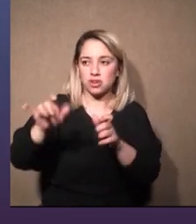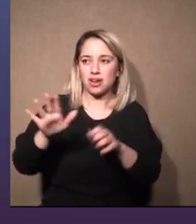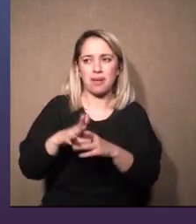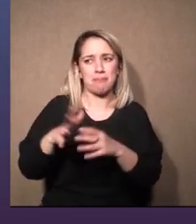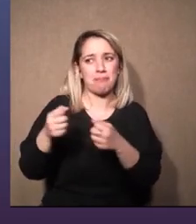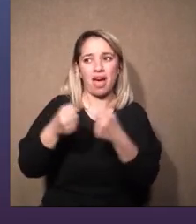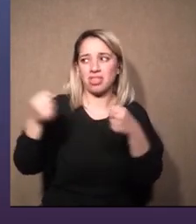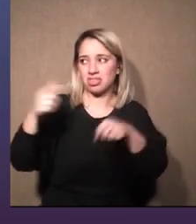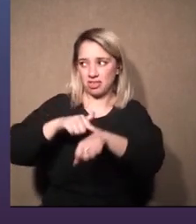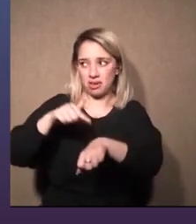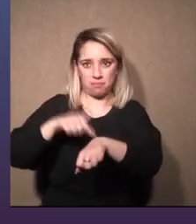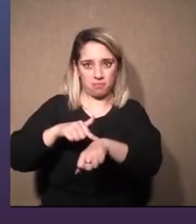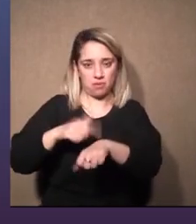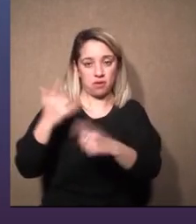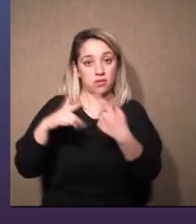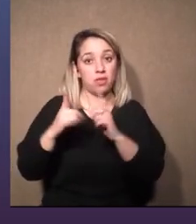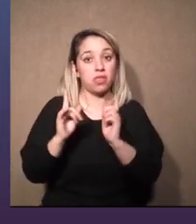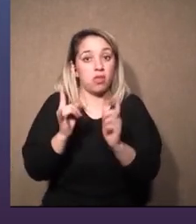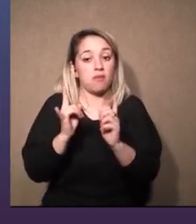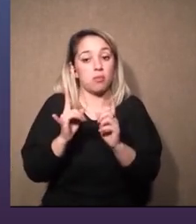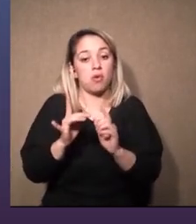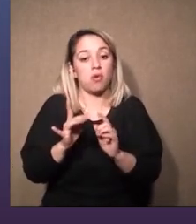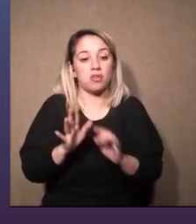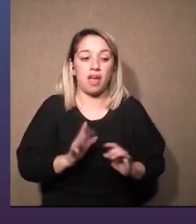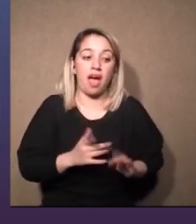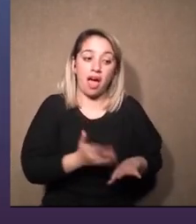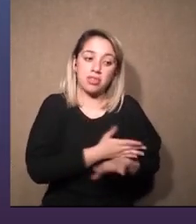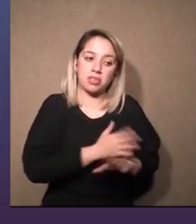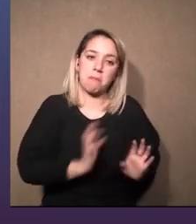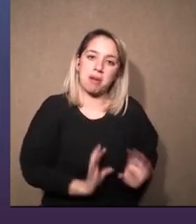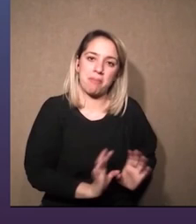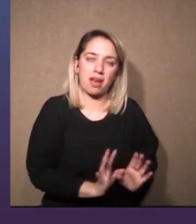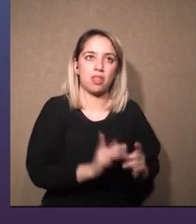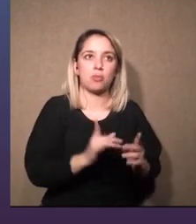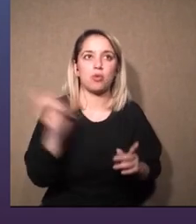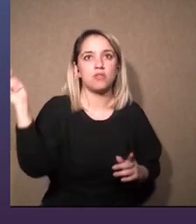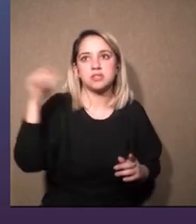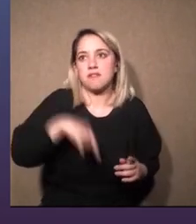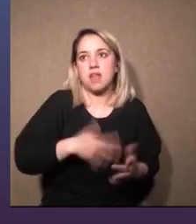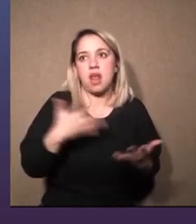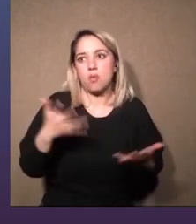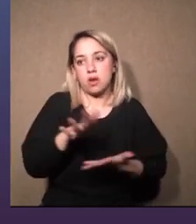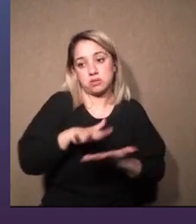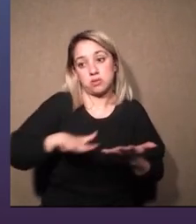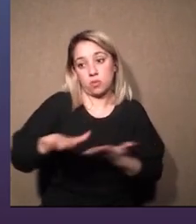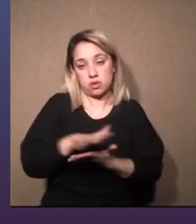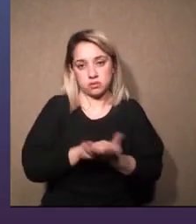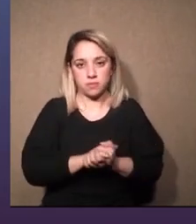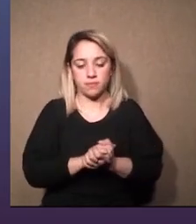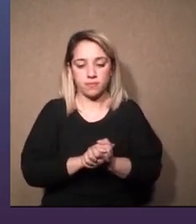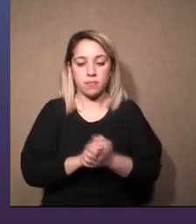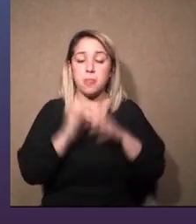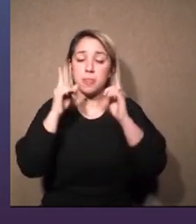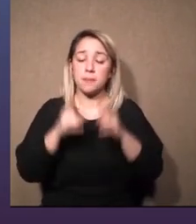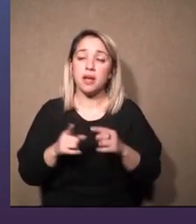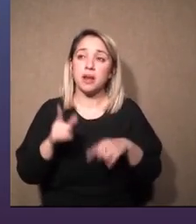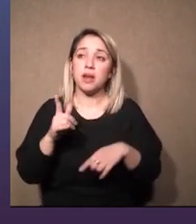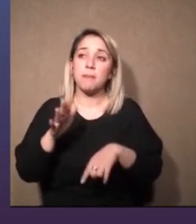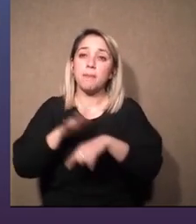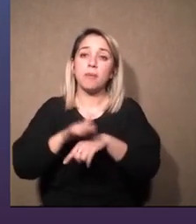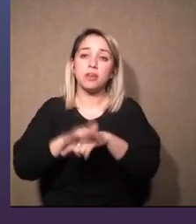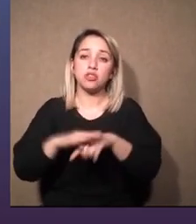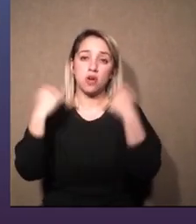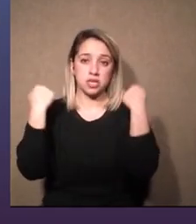preparados en esas situaciones y los ensayos es muy importante para nosotros